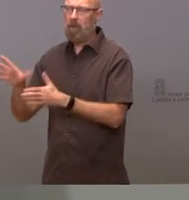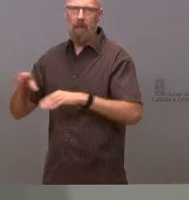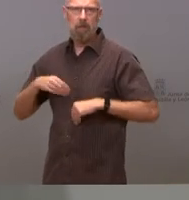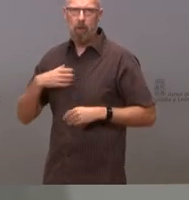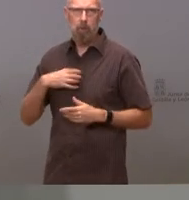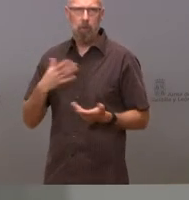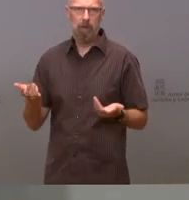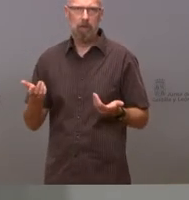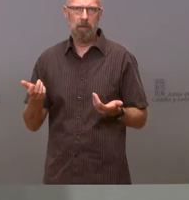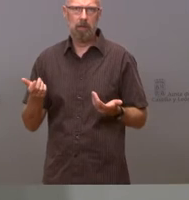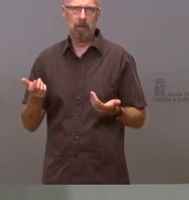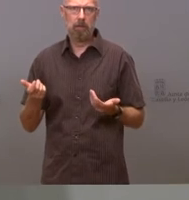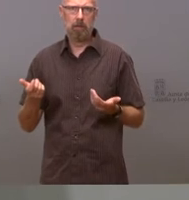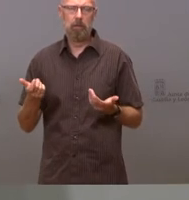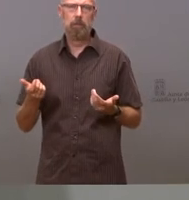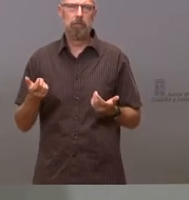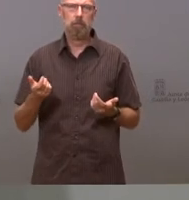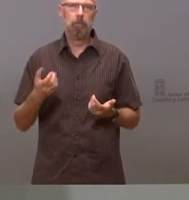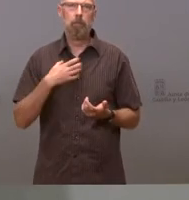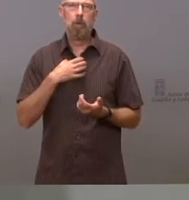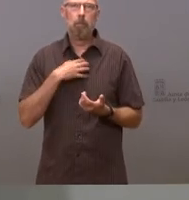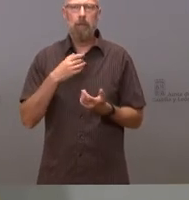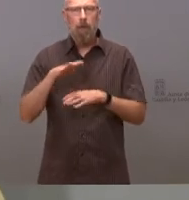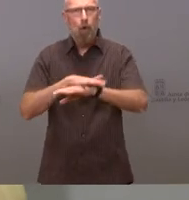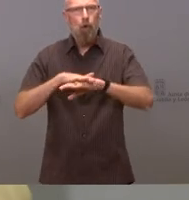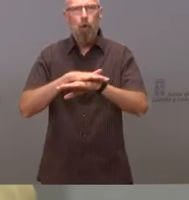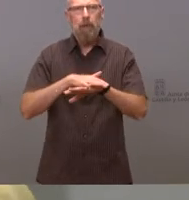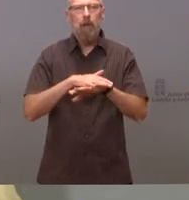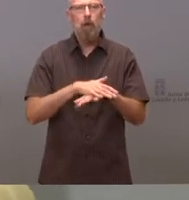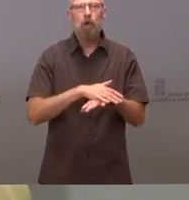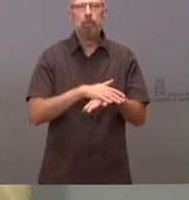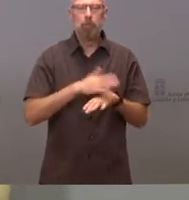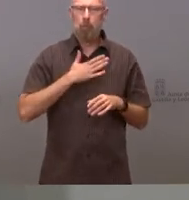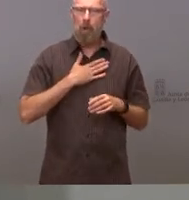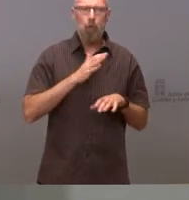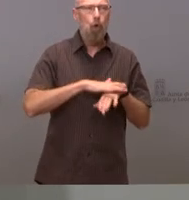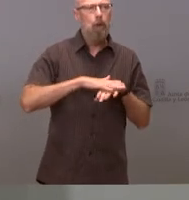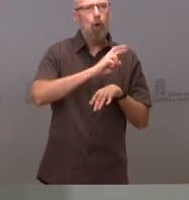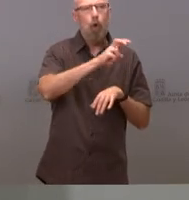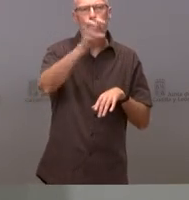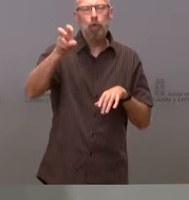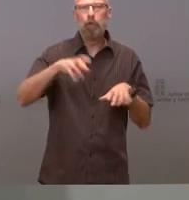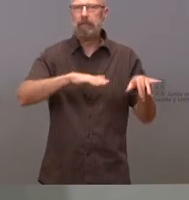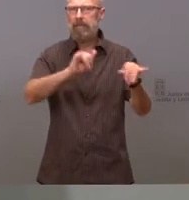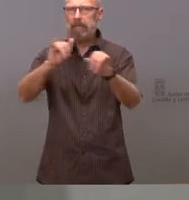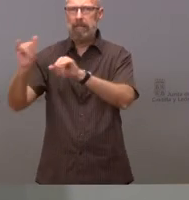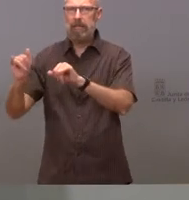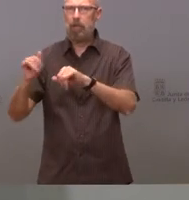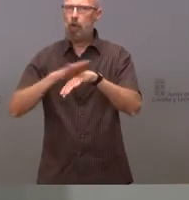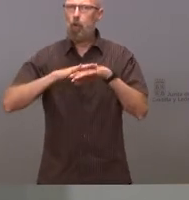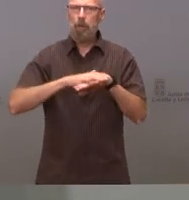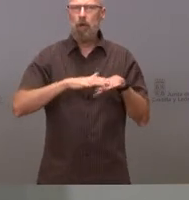no podemos admitir que el gobierno ninguno ni el nuestro ni el gobierno vasco ni el gobierno central